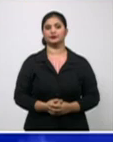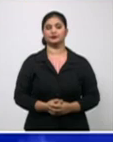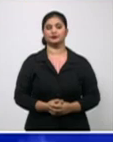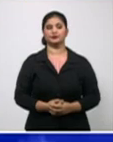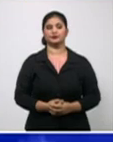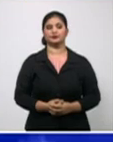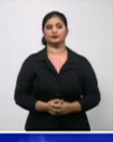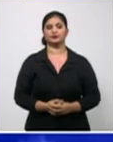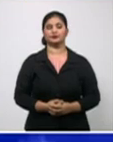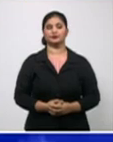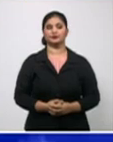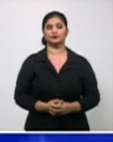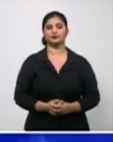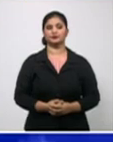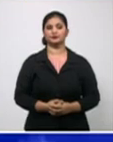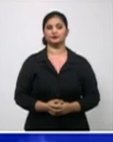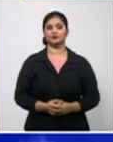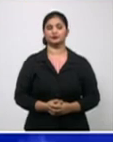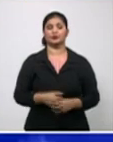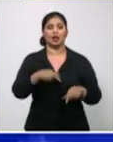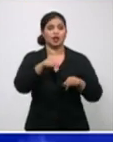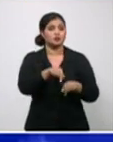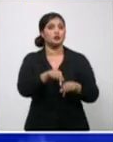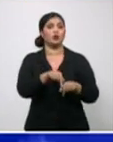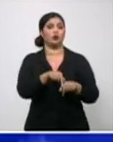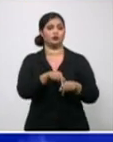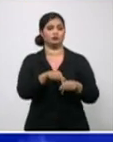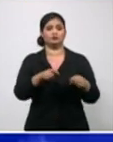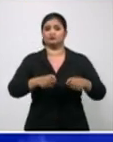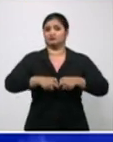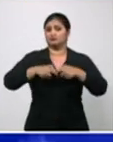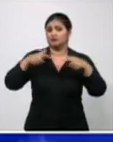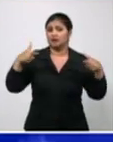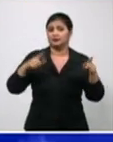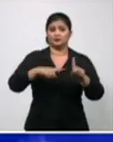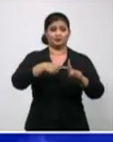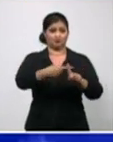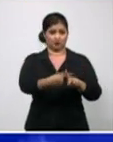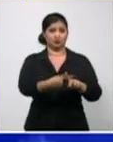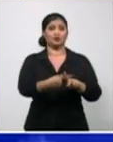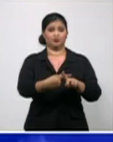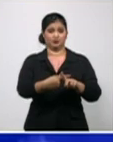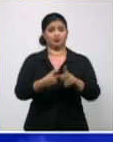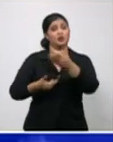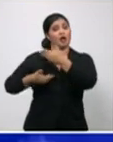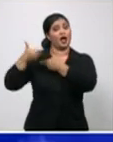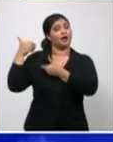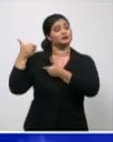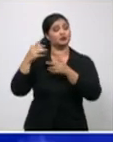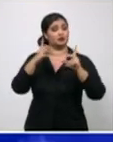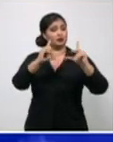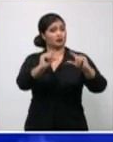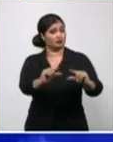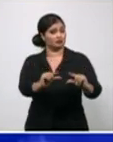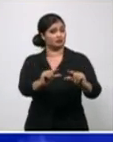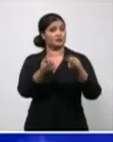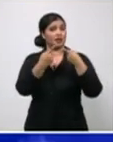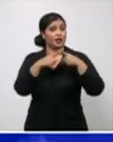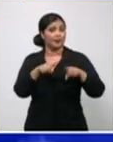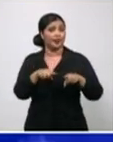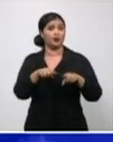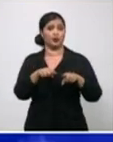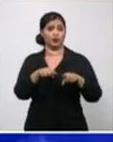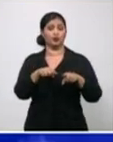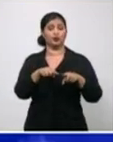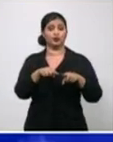cada uno. Estamos hablando de una afectación en algunas ocasiones con una cifra baja, pero con presencia de casos autóctonos